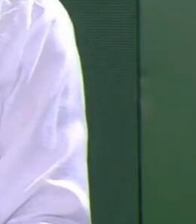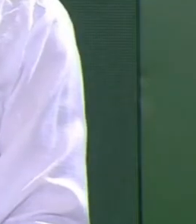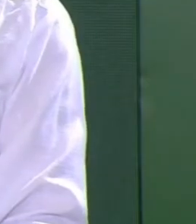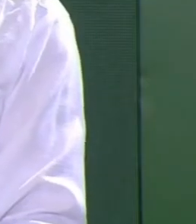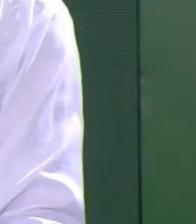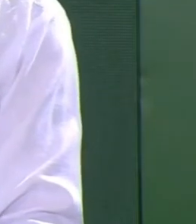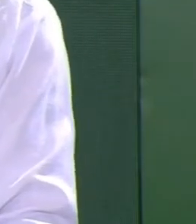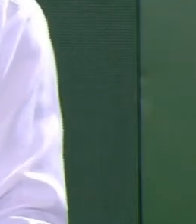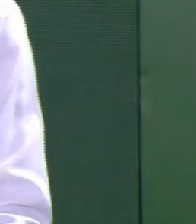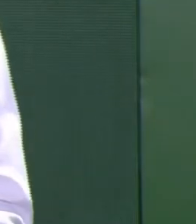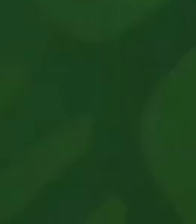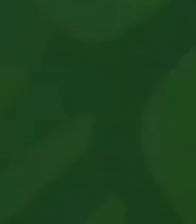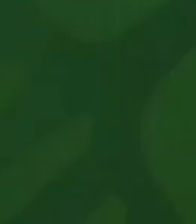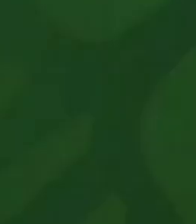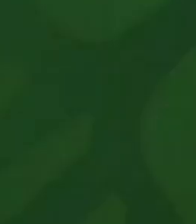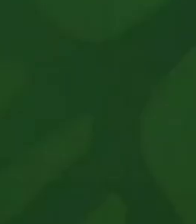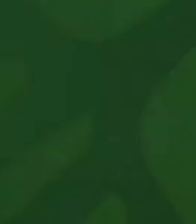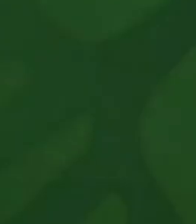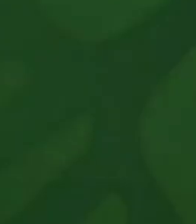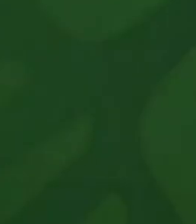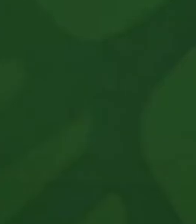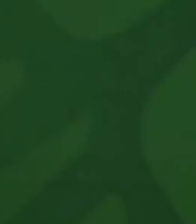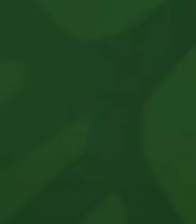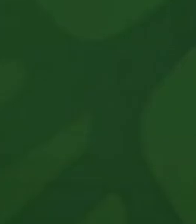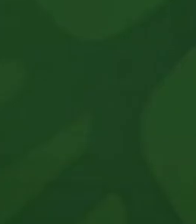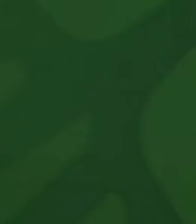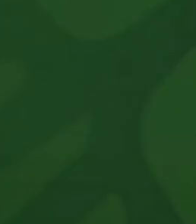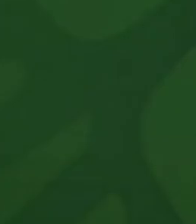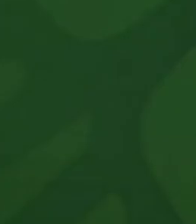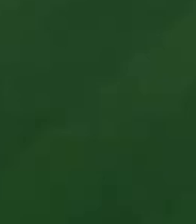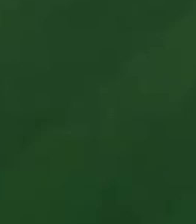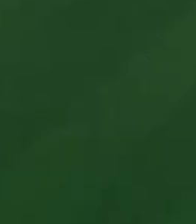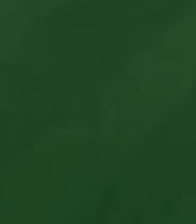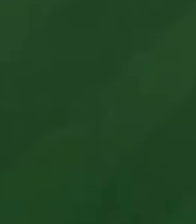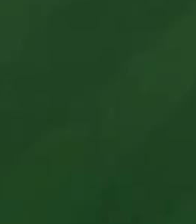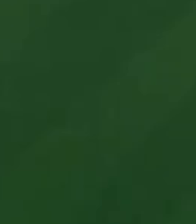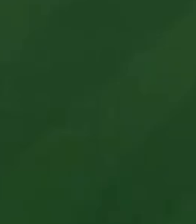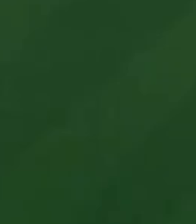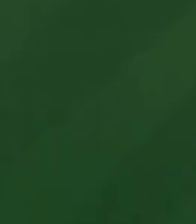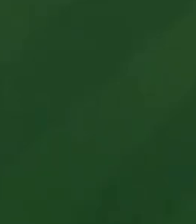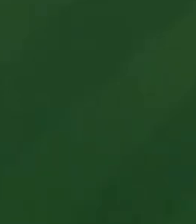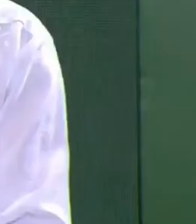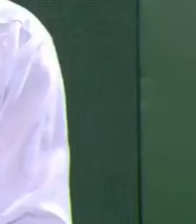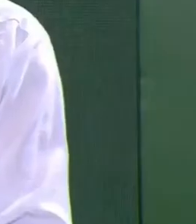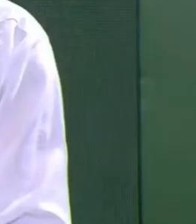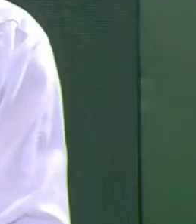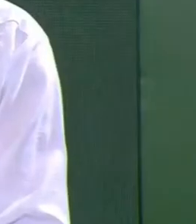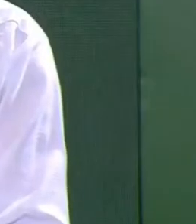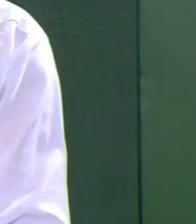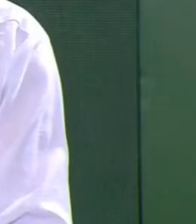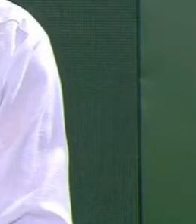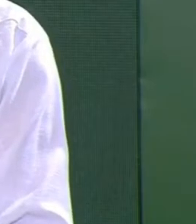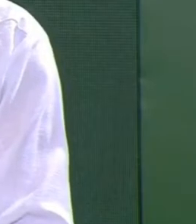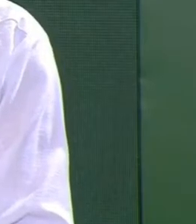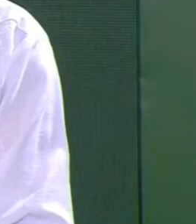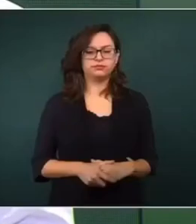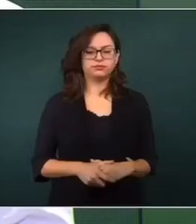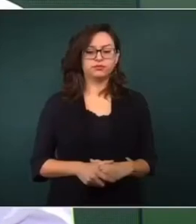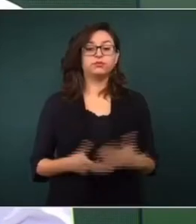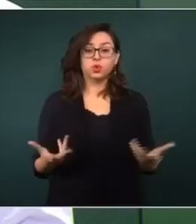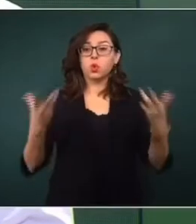Estamos, pues yo les diría, caminando juntos, maestras, maestros, padres de familia, autoridades municipales, estatales,